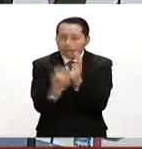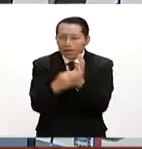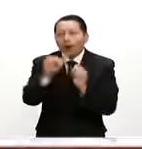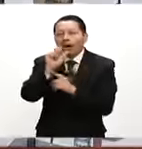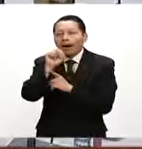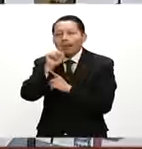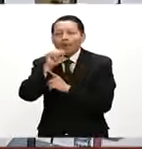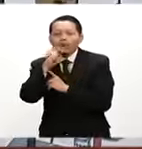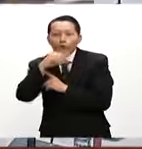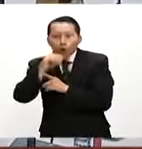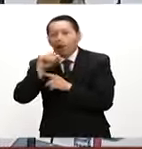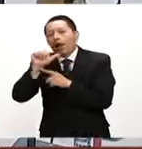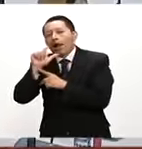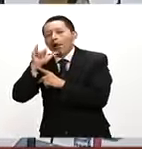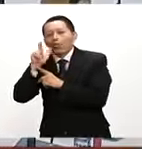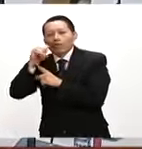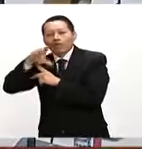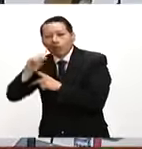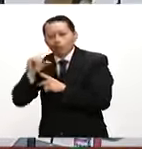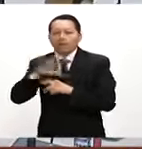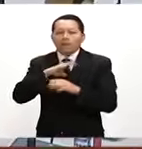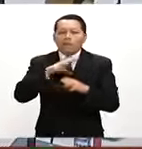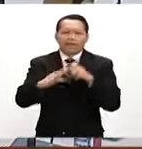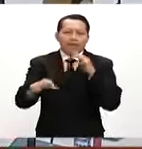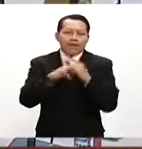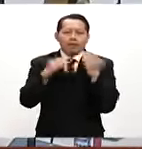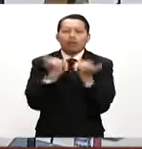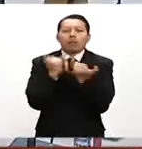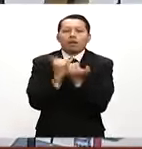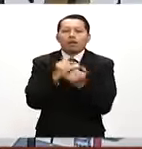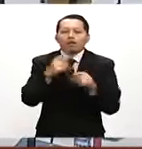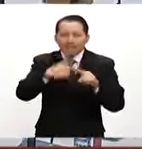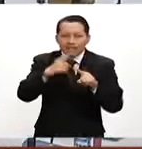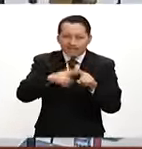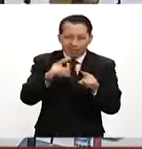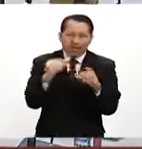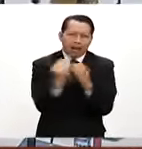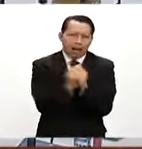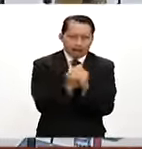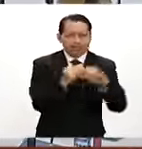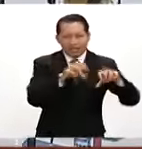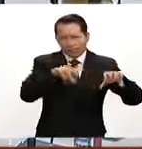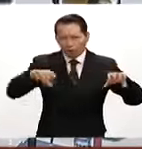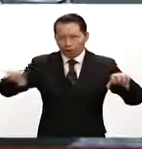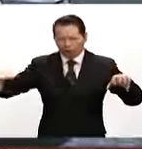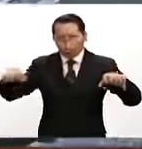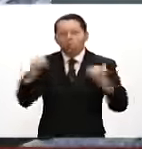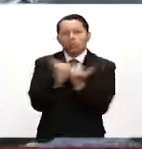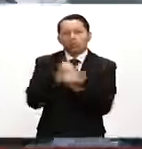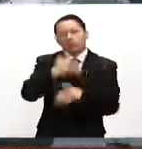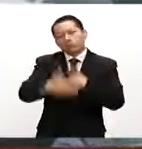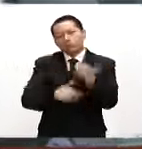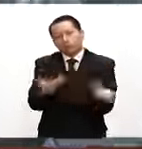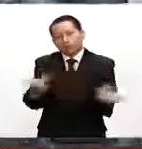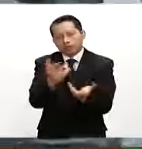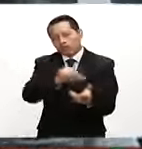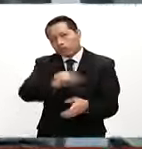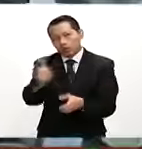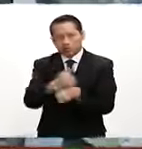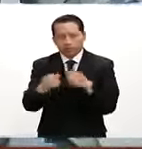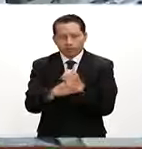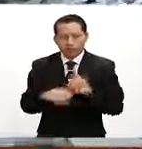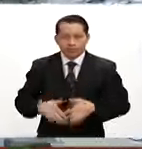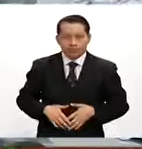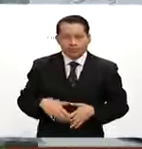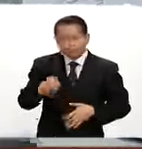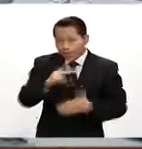aluminio. Y finalmente los materiales, los urbanistas se clasifican y se les da un destino final. En lo que va de este año, el Programa Nacional